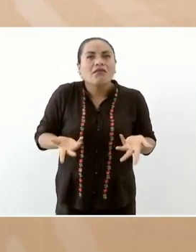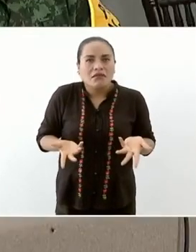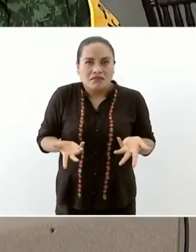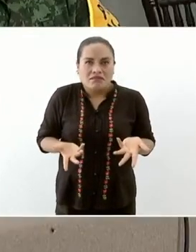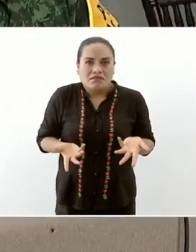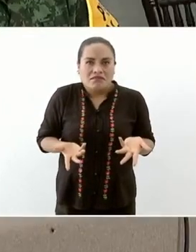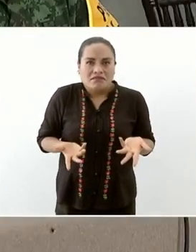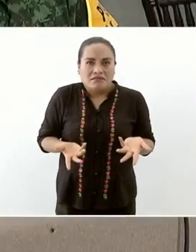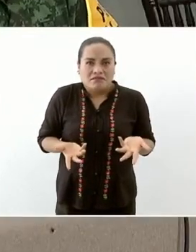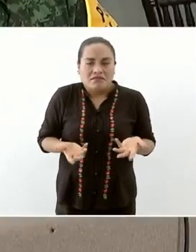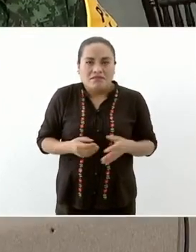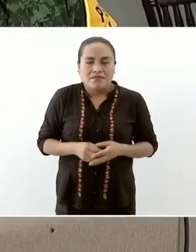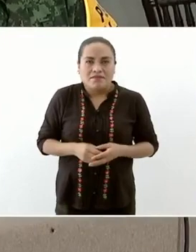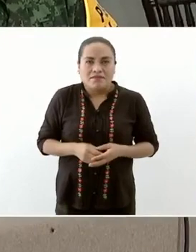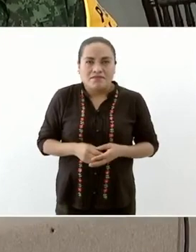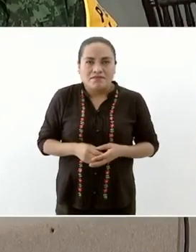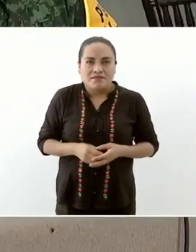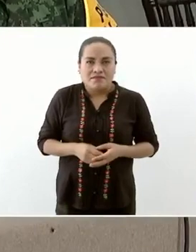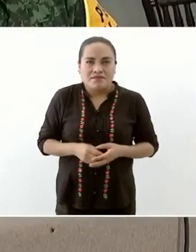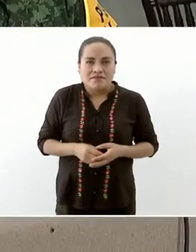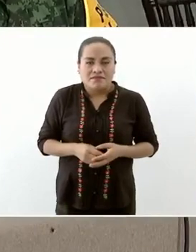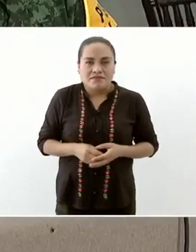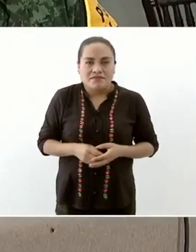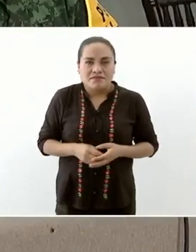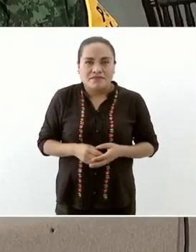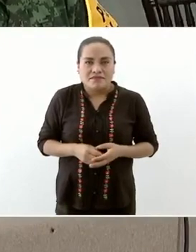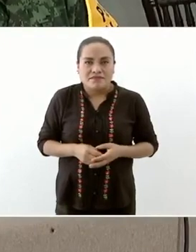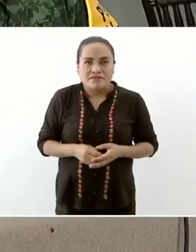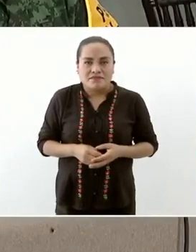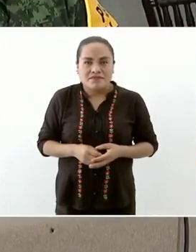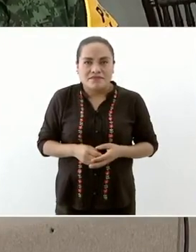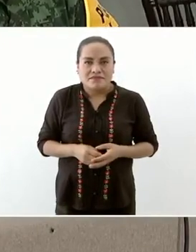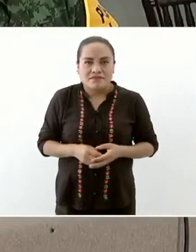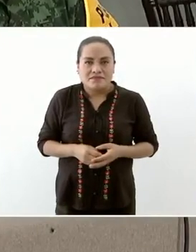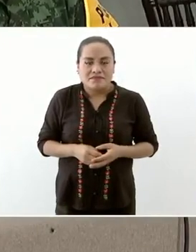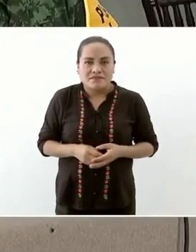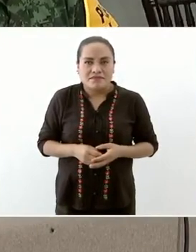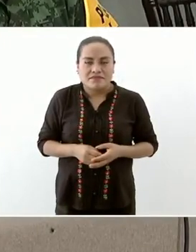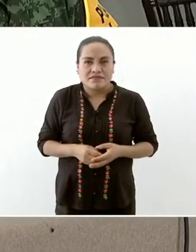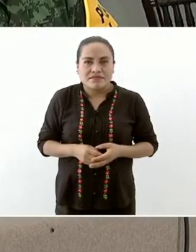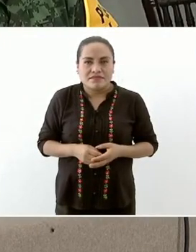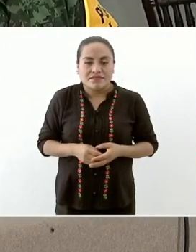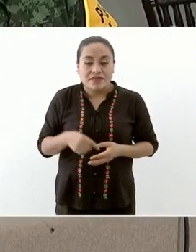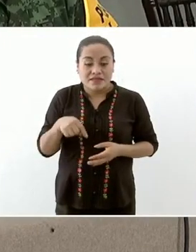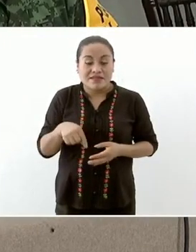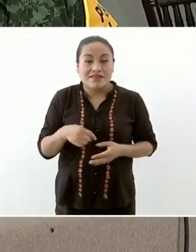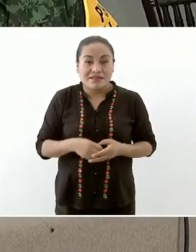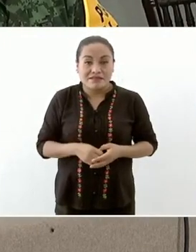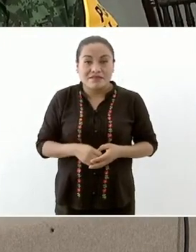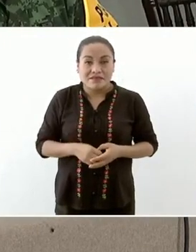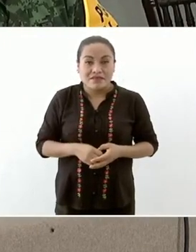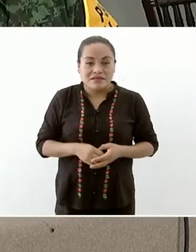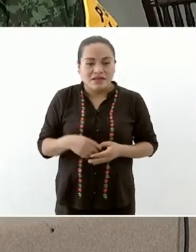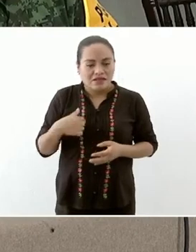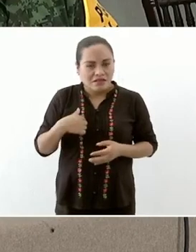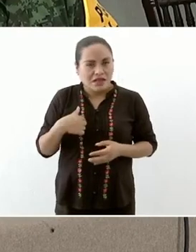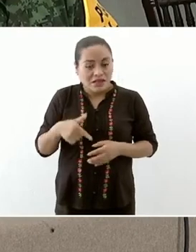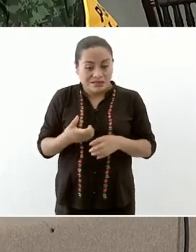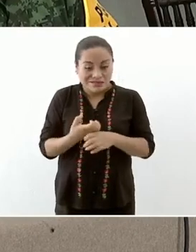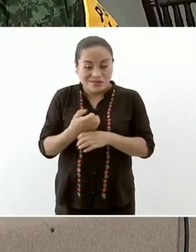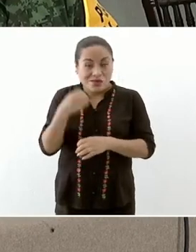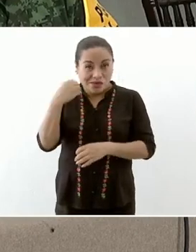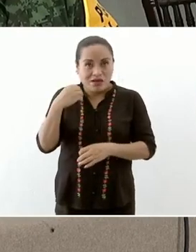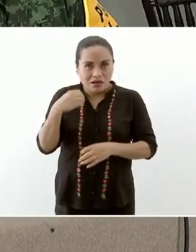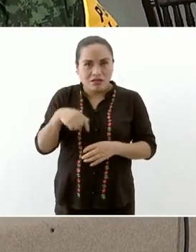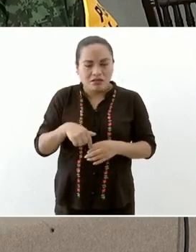este es el estado porque pues yo recorro todo el país en